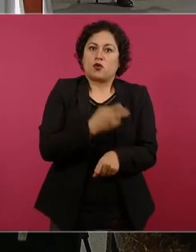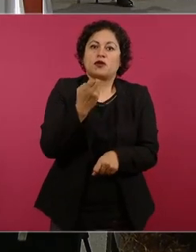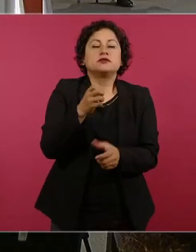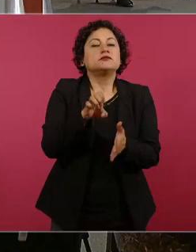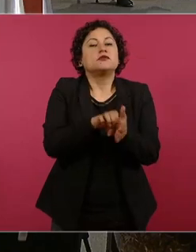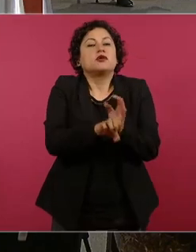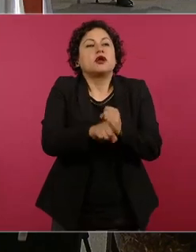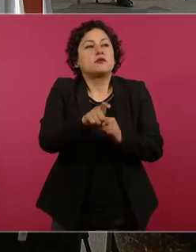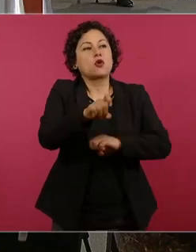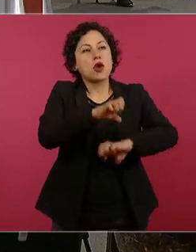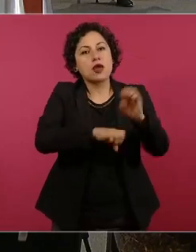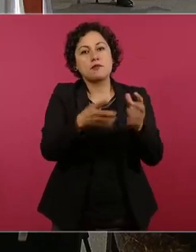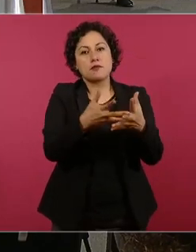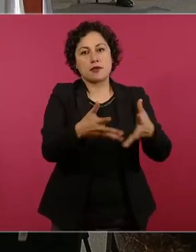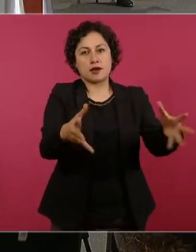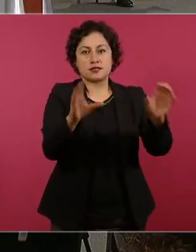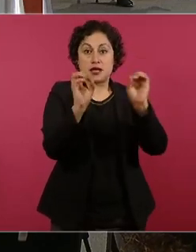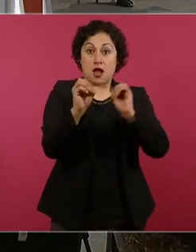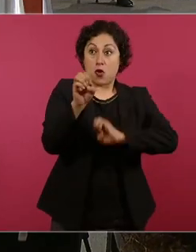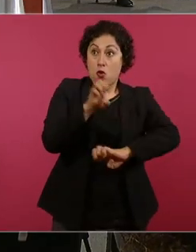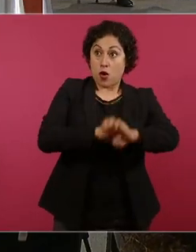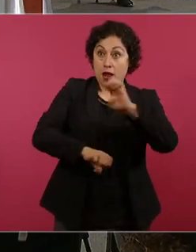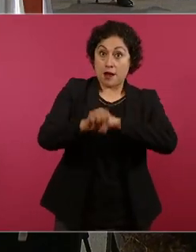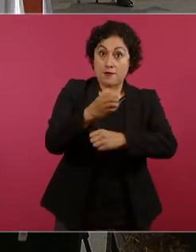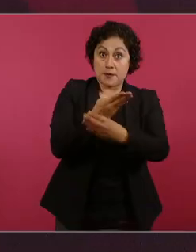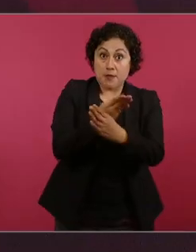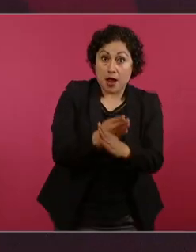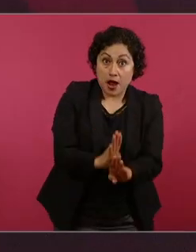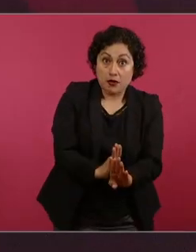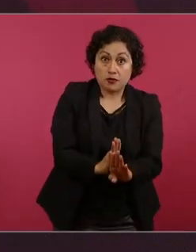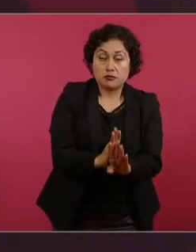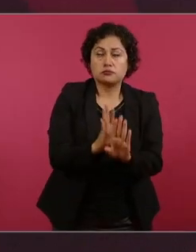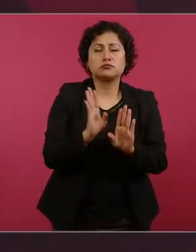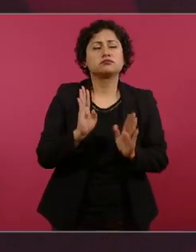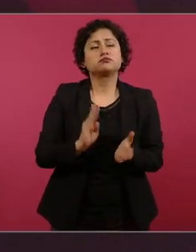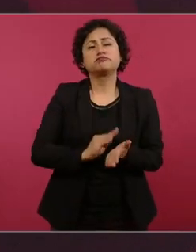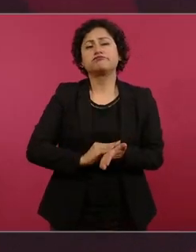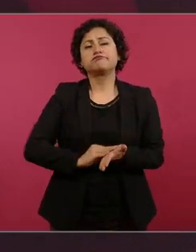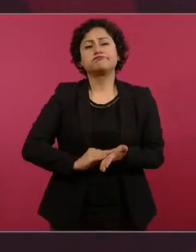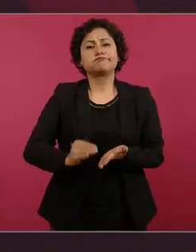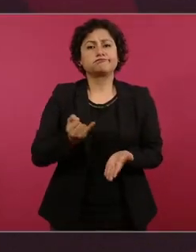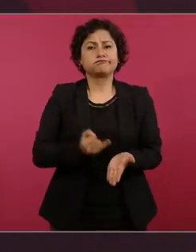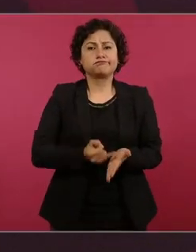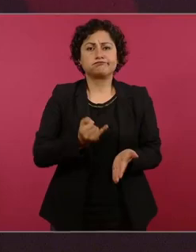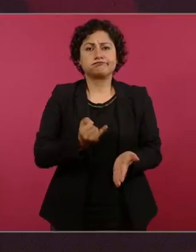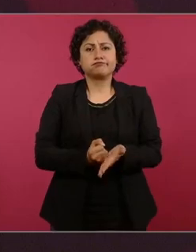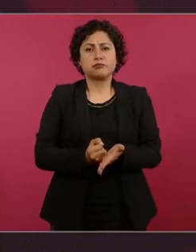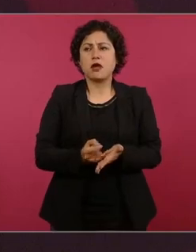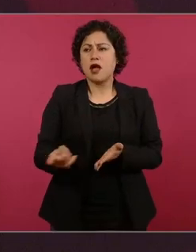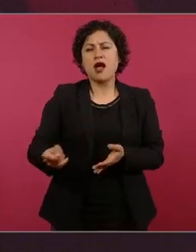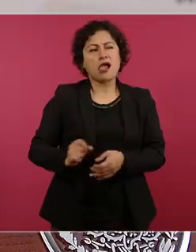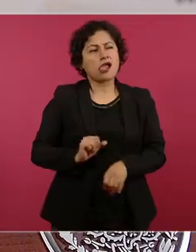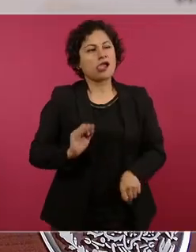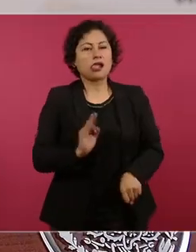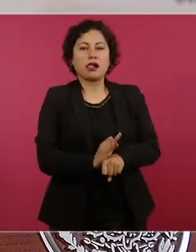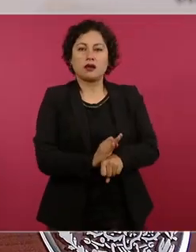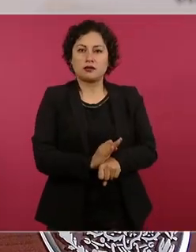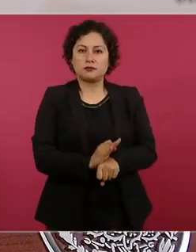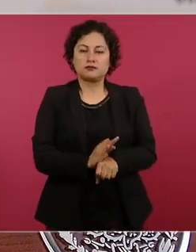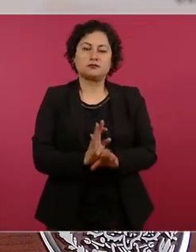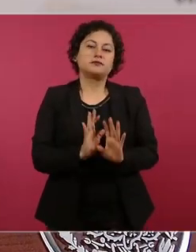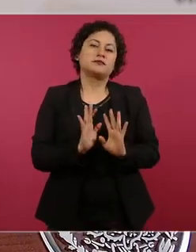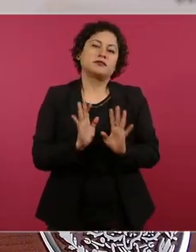impuestos se les condonaran los impuestos ya hemos aquí